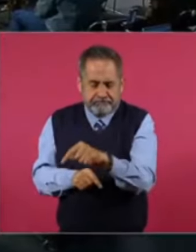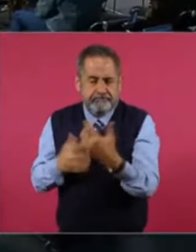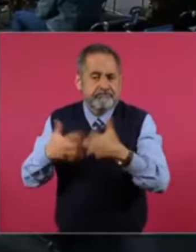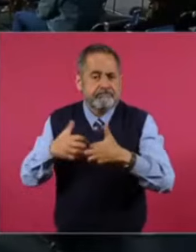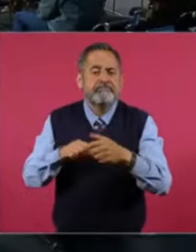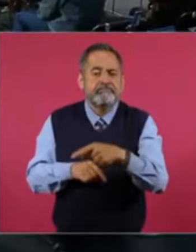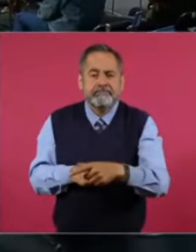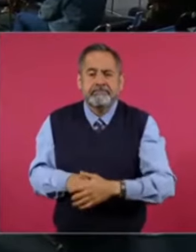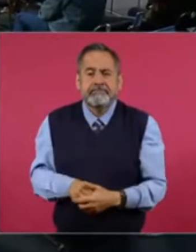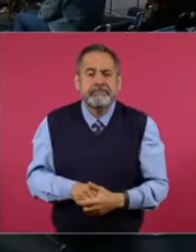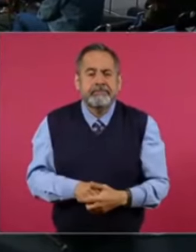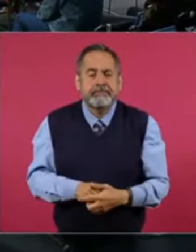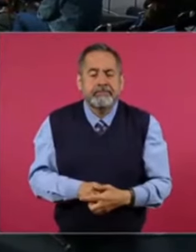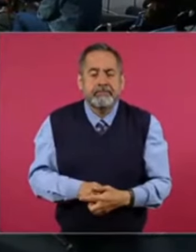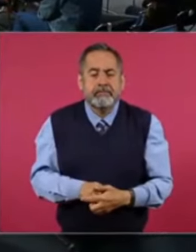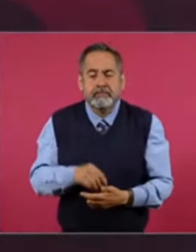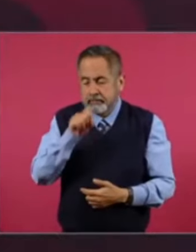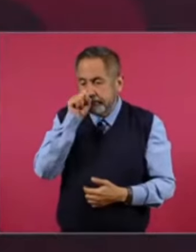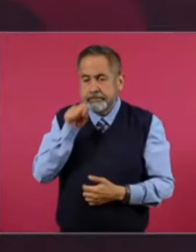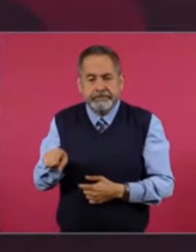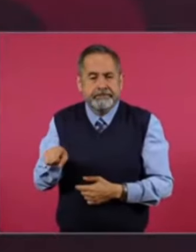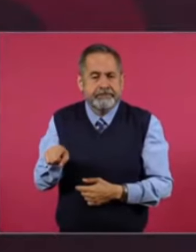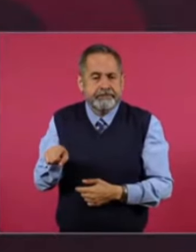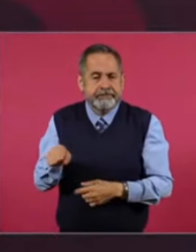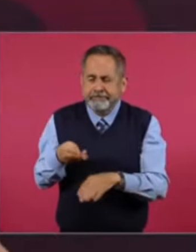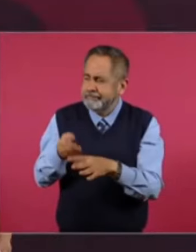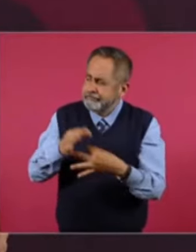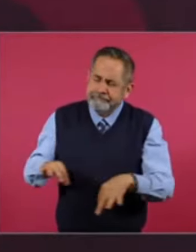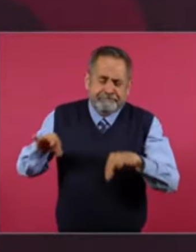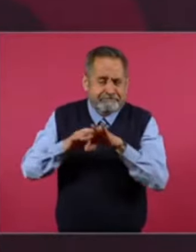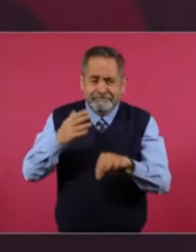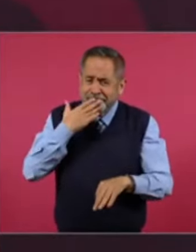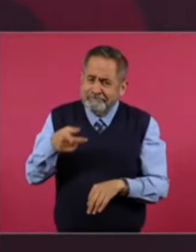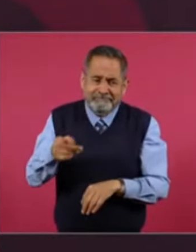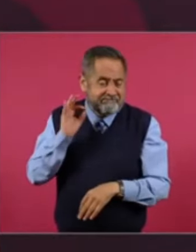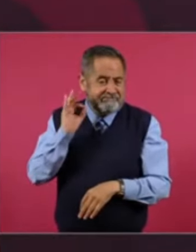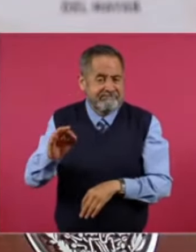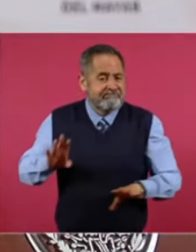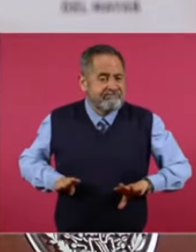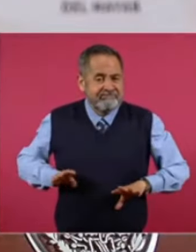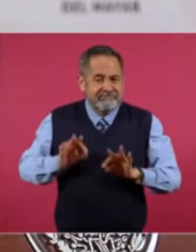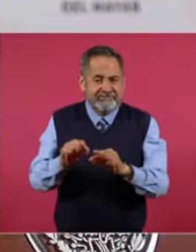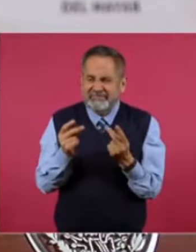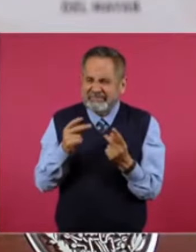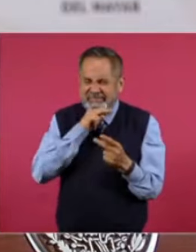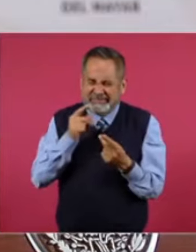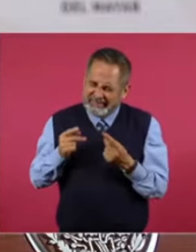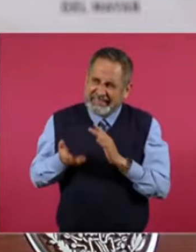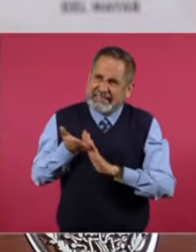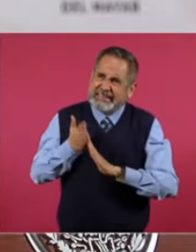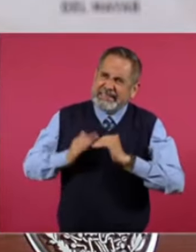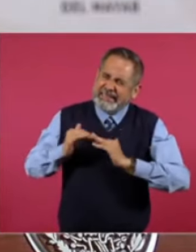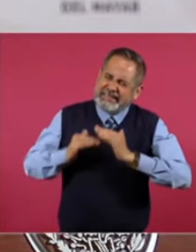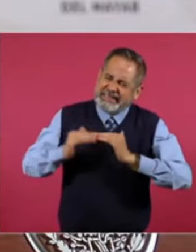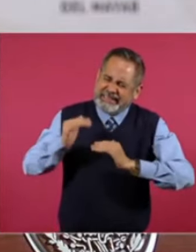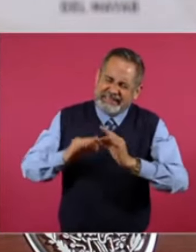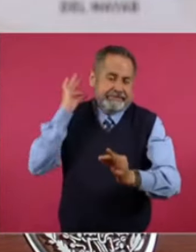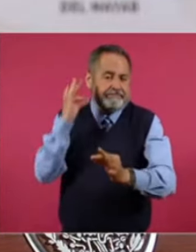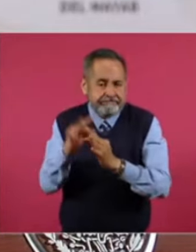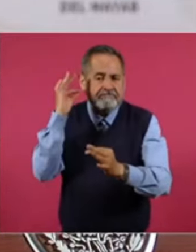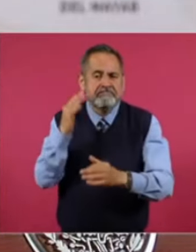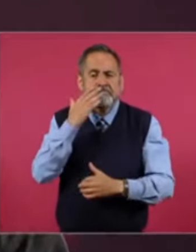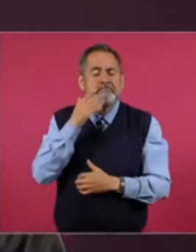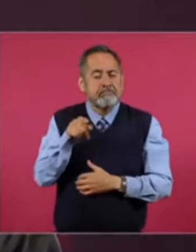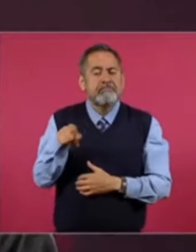refinería. refinería. Fue algo muy. Importante. Porque se hizo. En muy poco tiempo. Con.